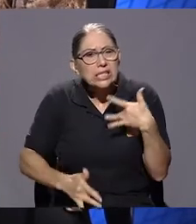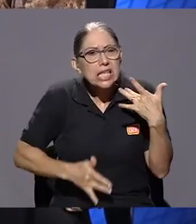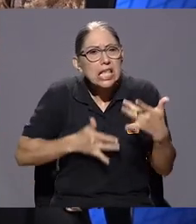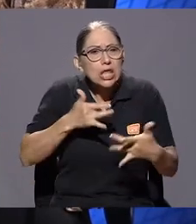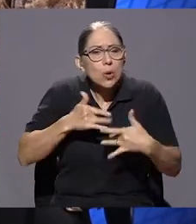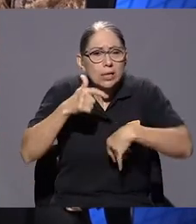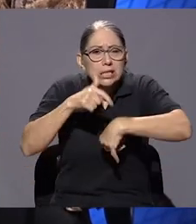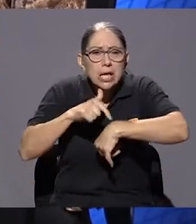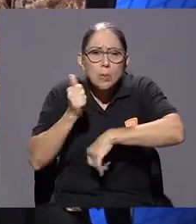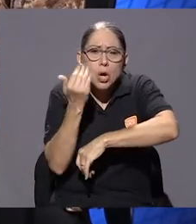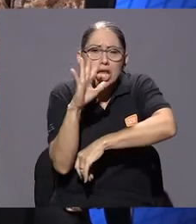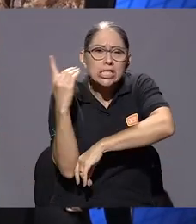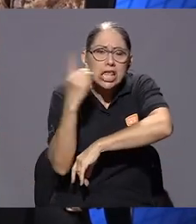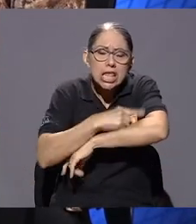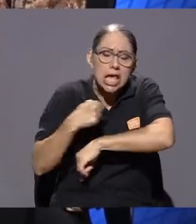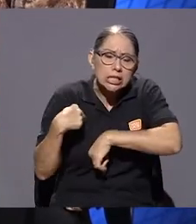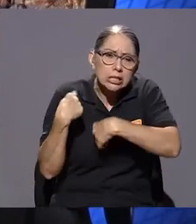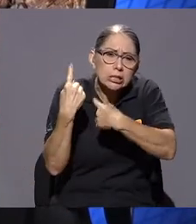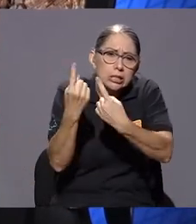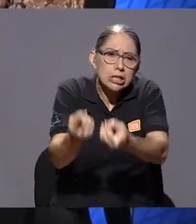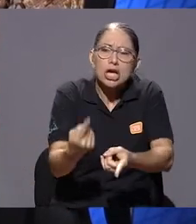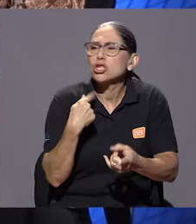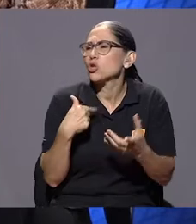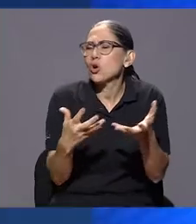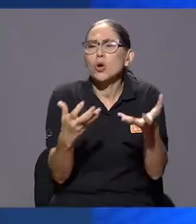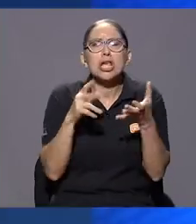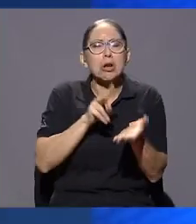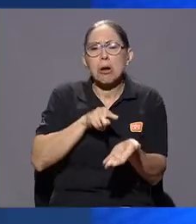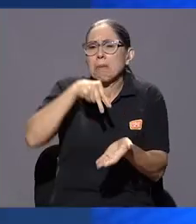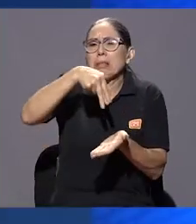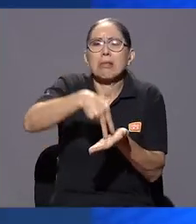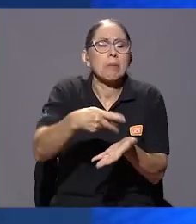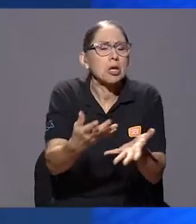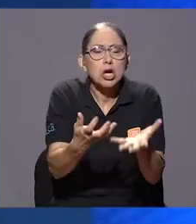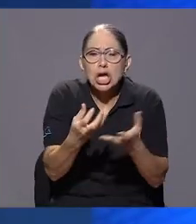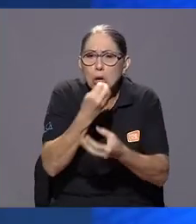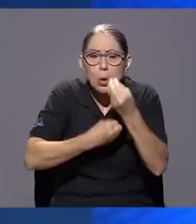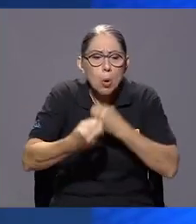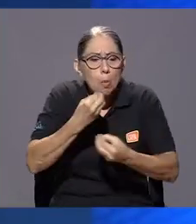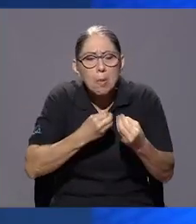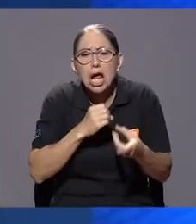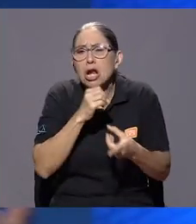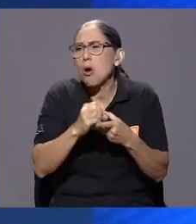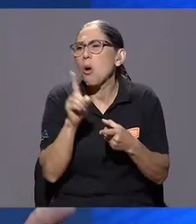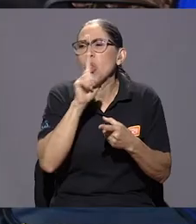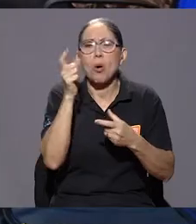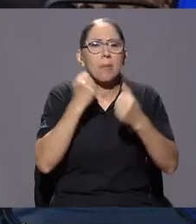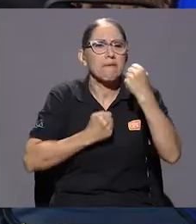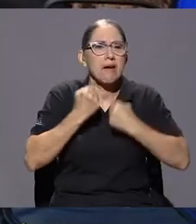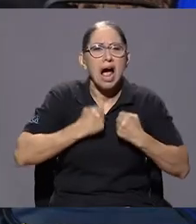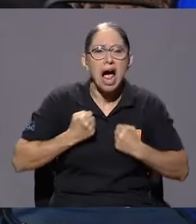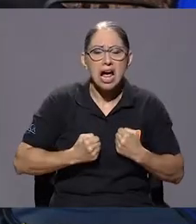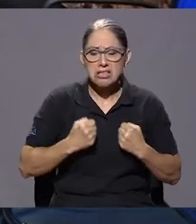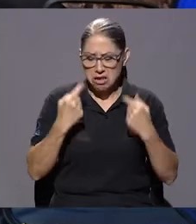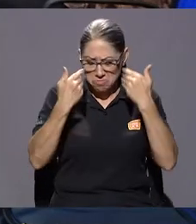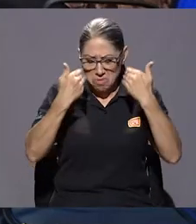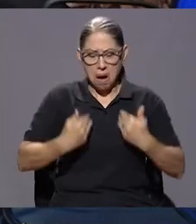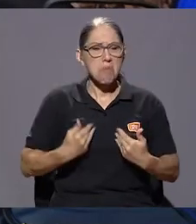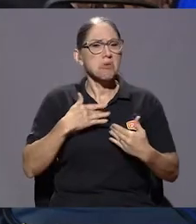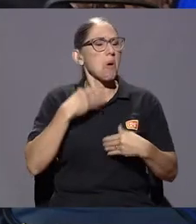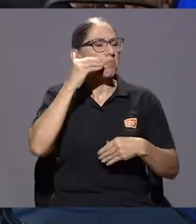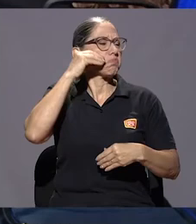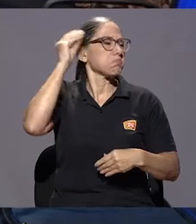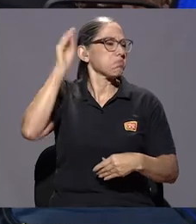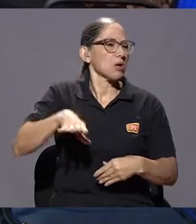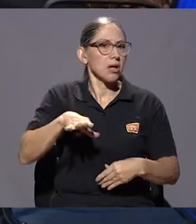yo no quiera levantarme de la cama, yo no quiera comer, coma de más, no me bañe, mi aspecto corporal no me interese. No funcione. Exactamente, que yo no